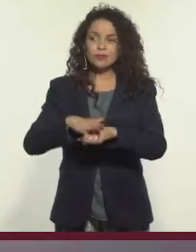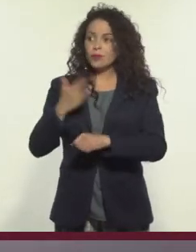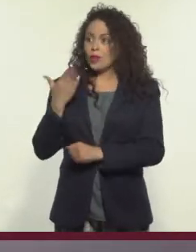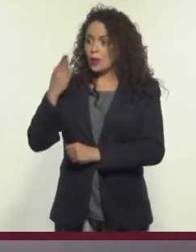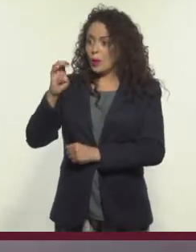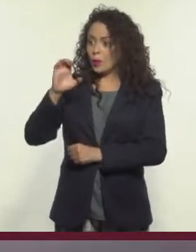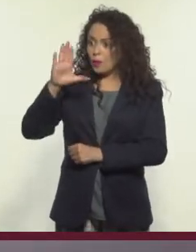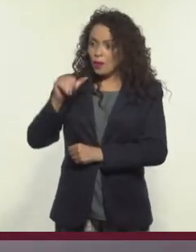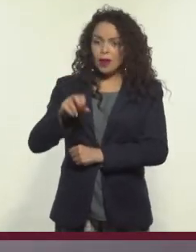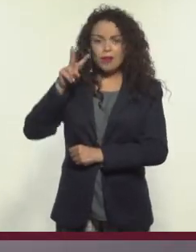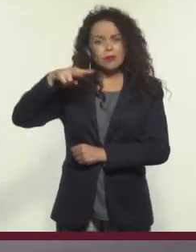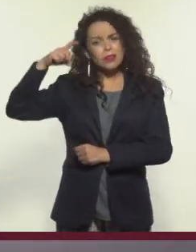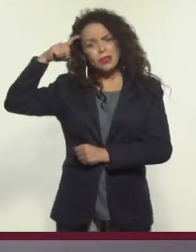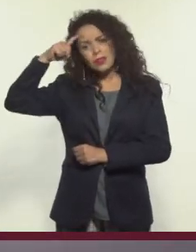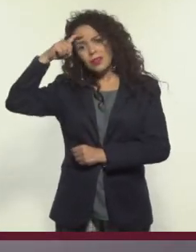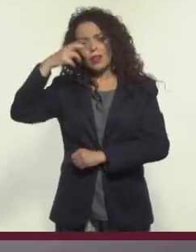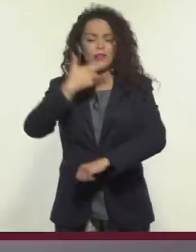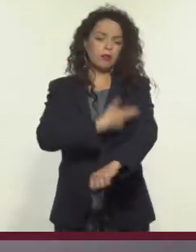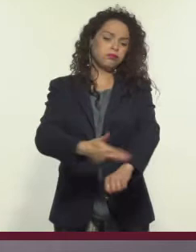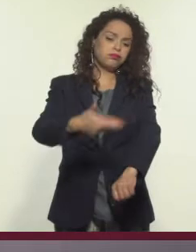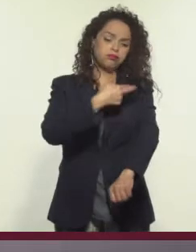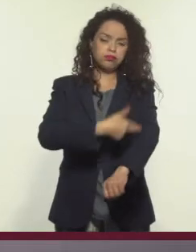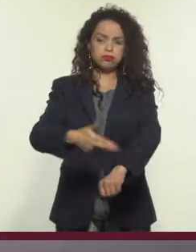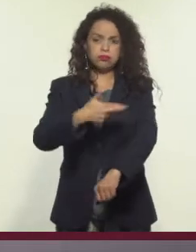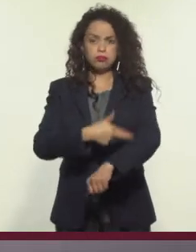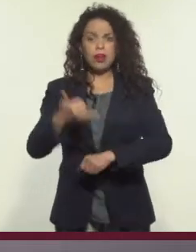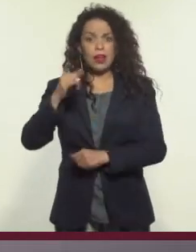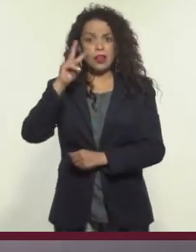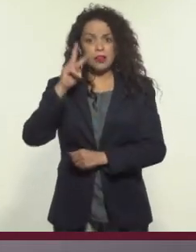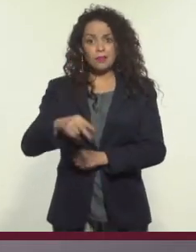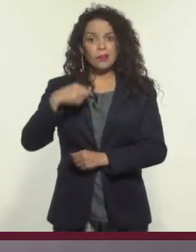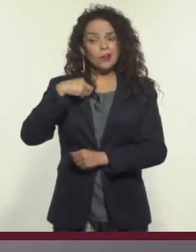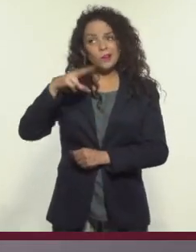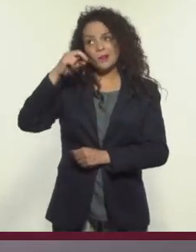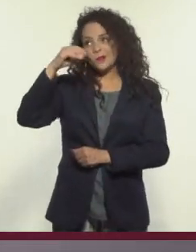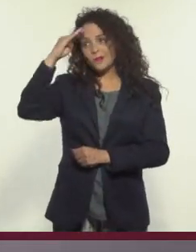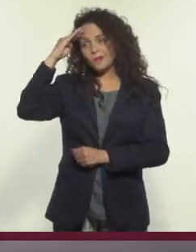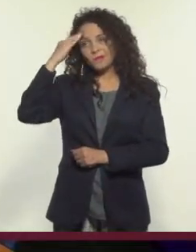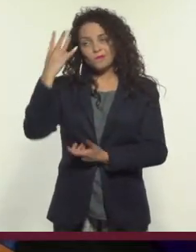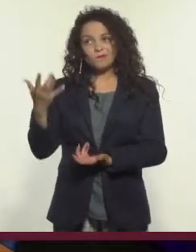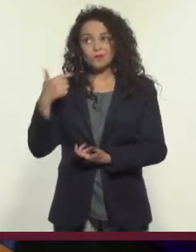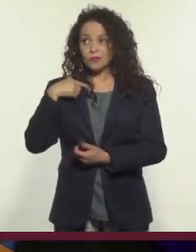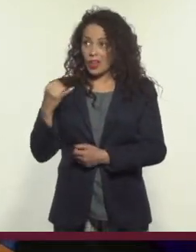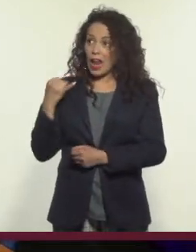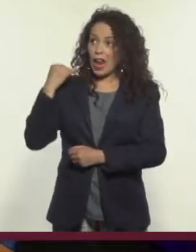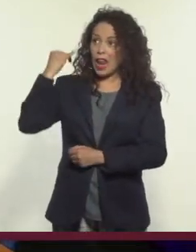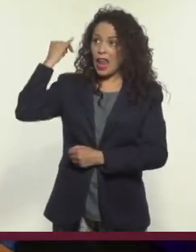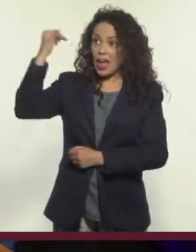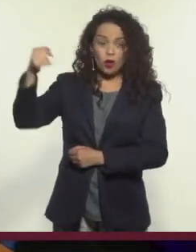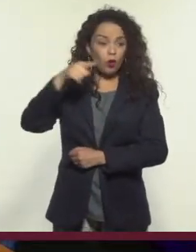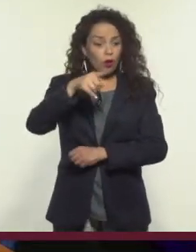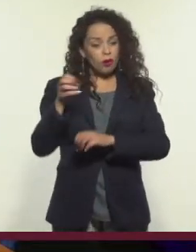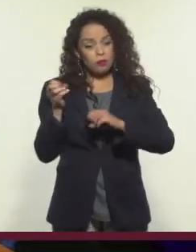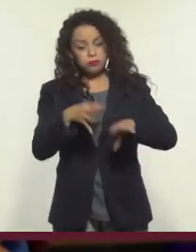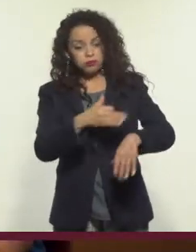Pedir una beca para irse es un rollo. Y la verdad es que no me imagino lejos de ustedes. Sí, es medio complicado. Pero por